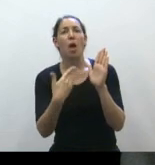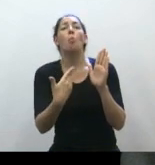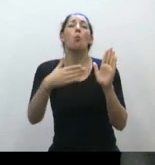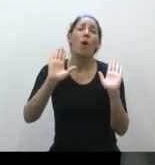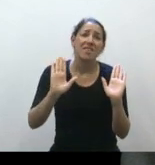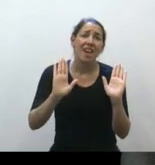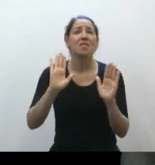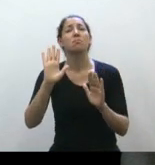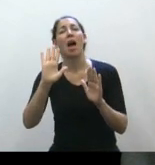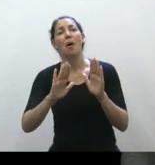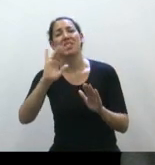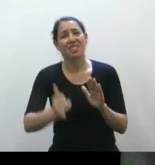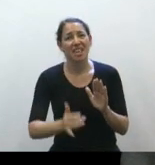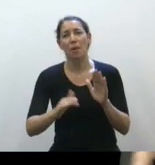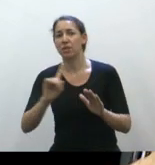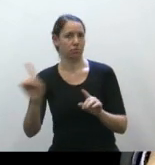contradicción en los términos.